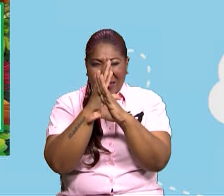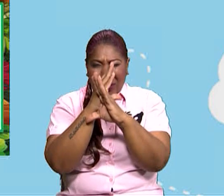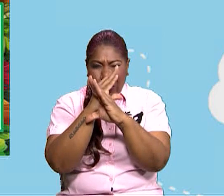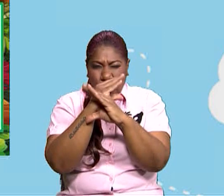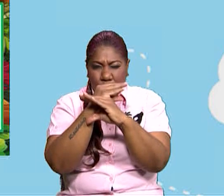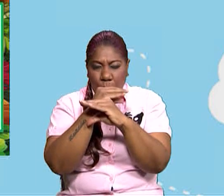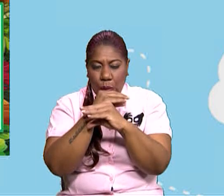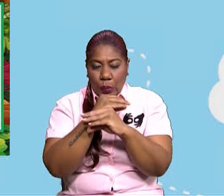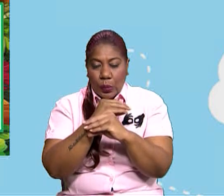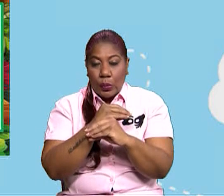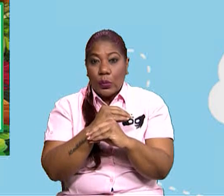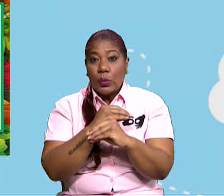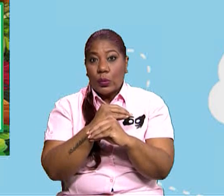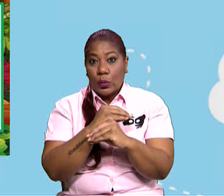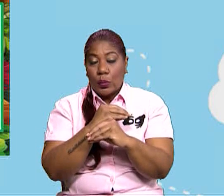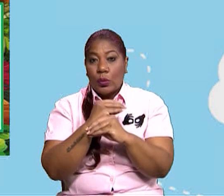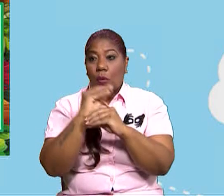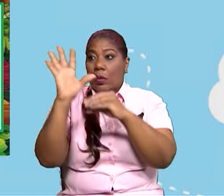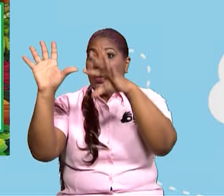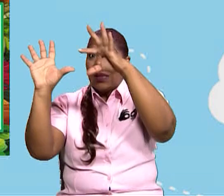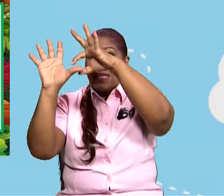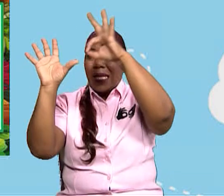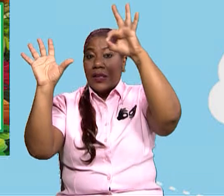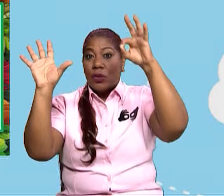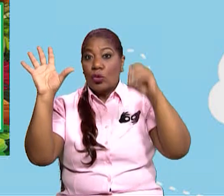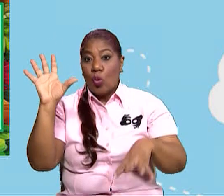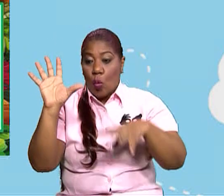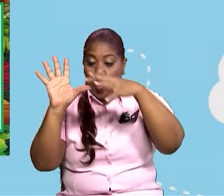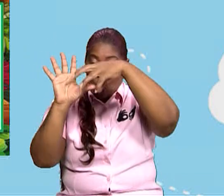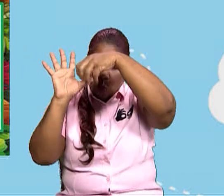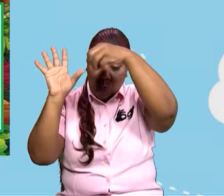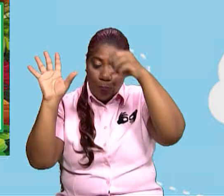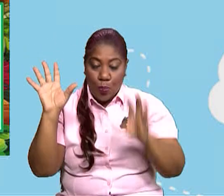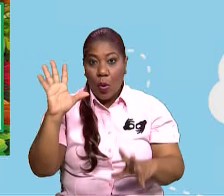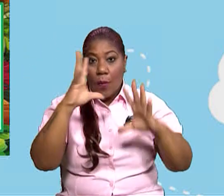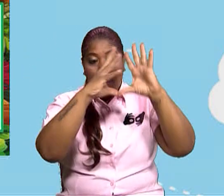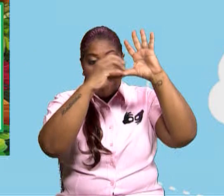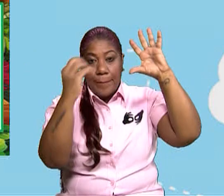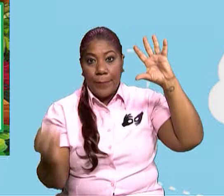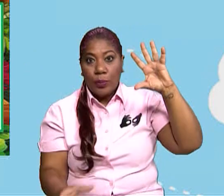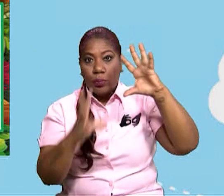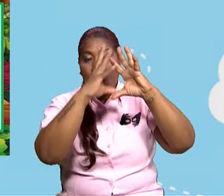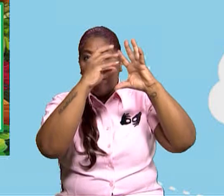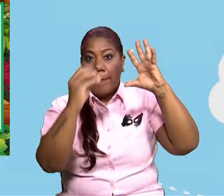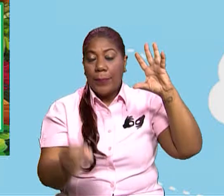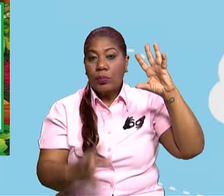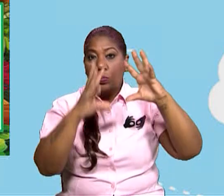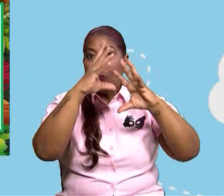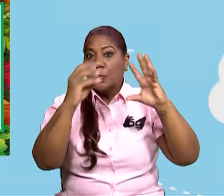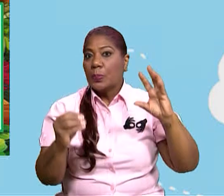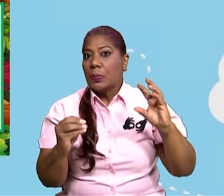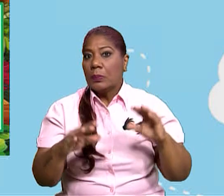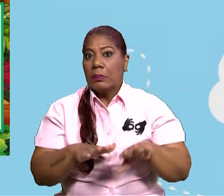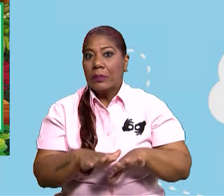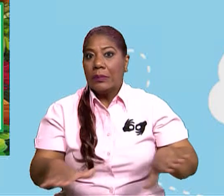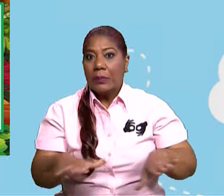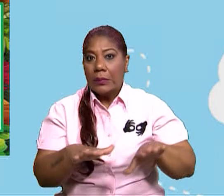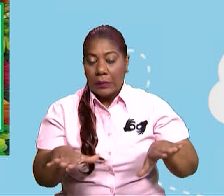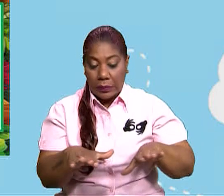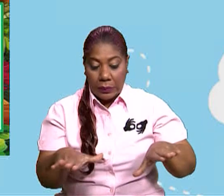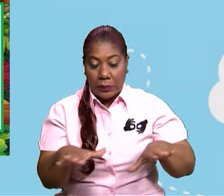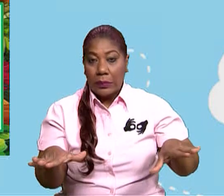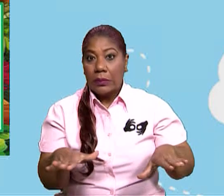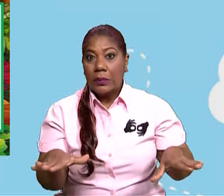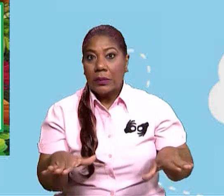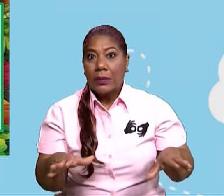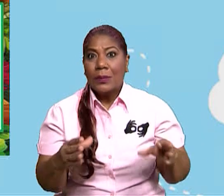superiores se recicla. La poca luz que se filtra no permite que crezcan muchas plantas. Es el hogar